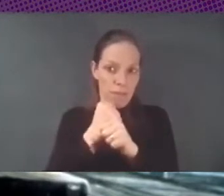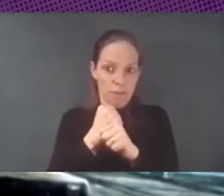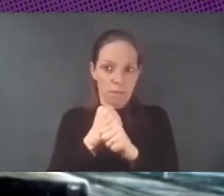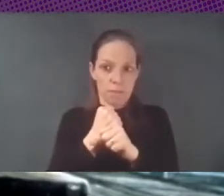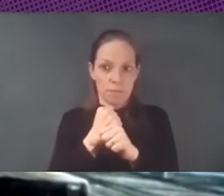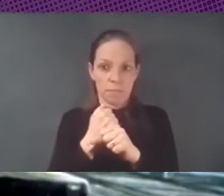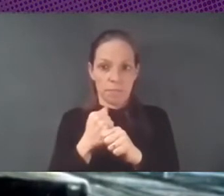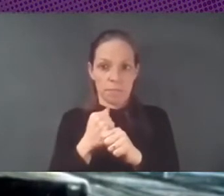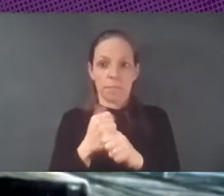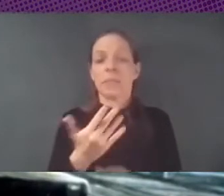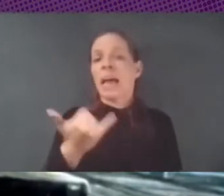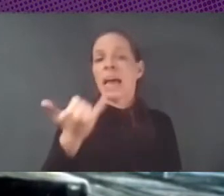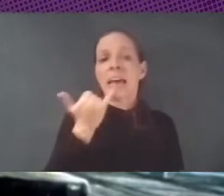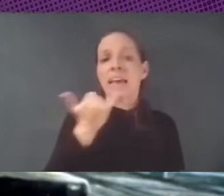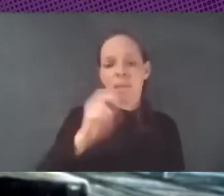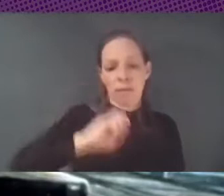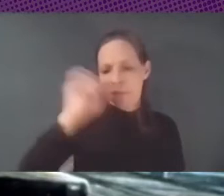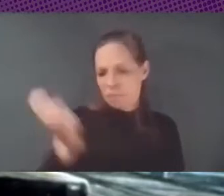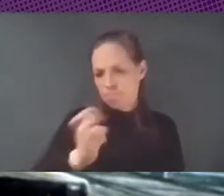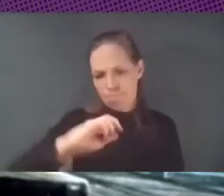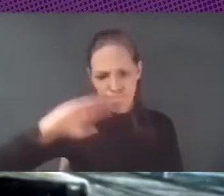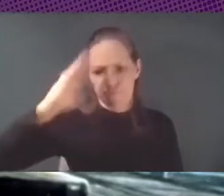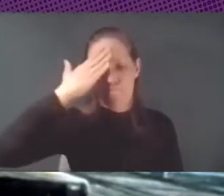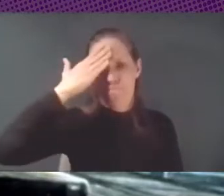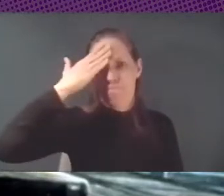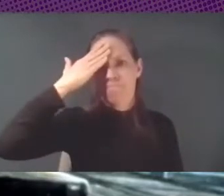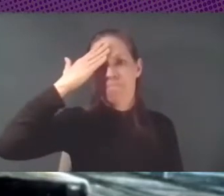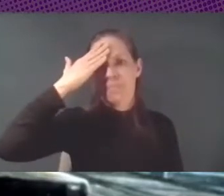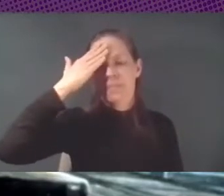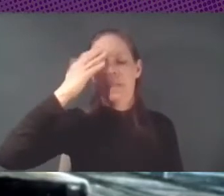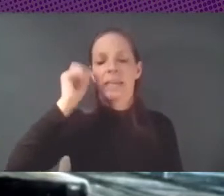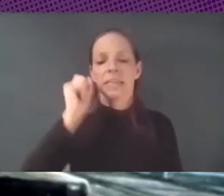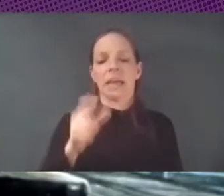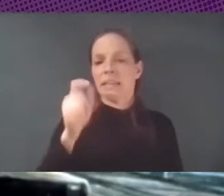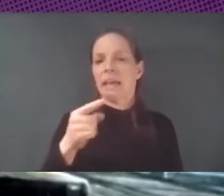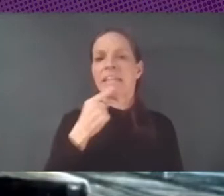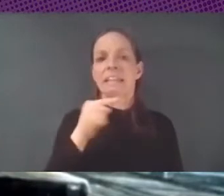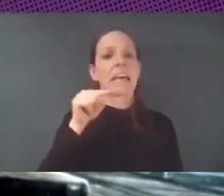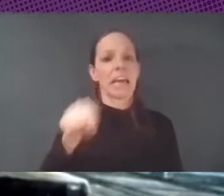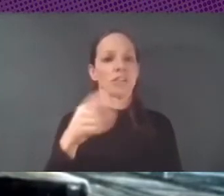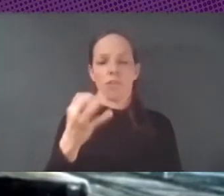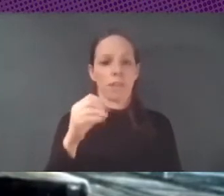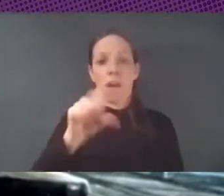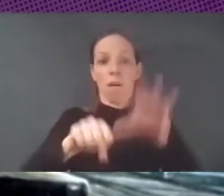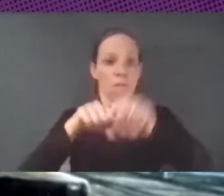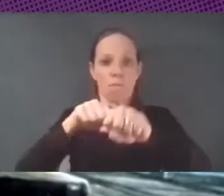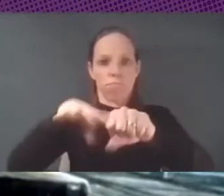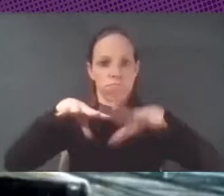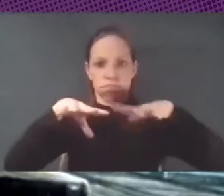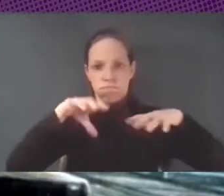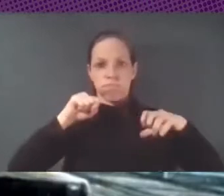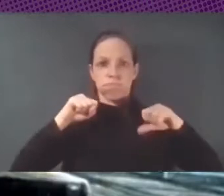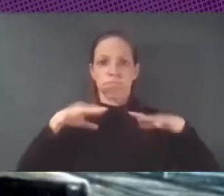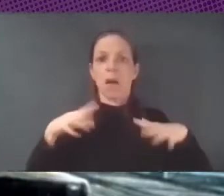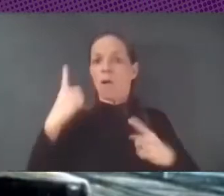El multilingüismo es esencial, ¿no? Entonces, se habla mucho de descolonizar esto y otro, de forma a veces incluso excesiva,